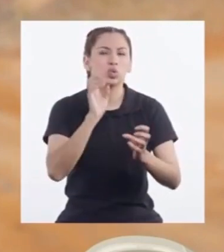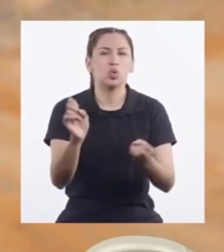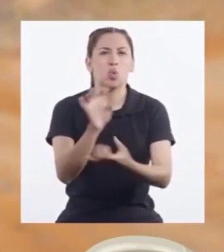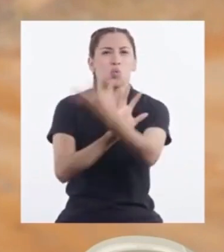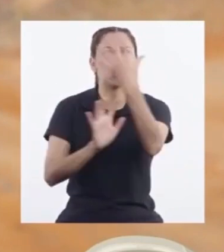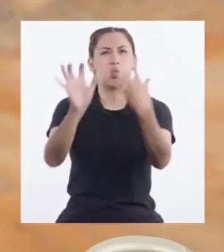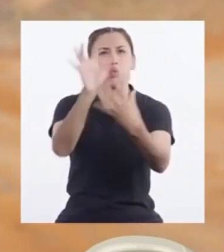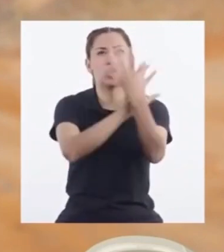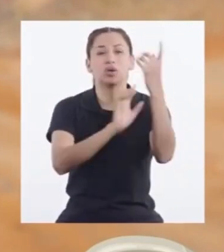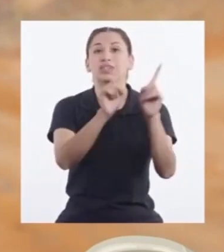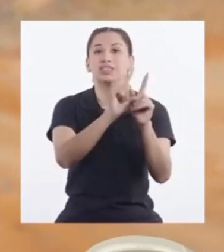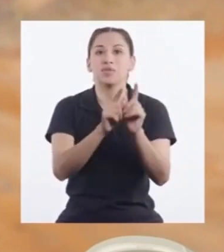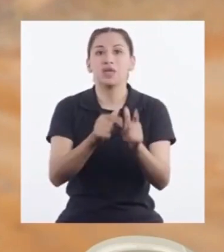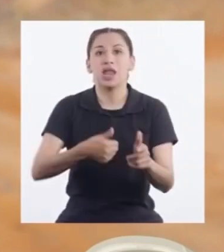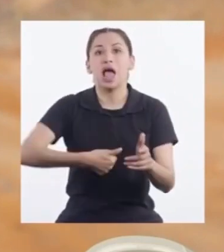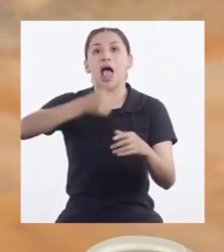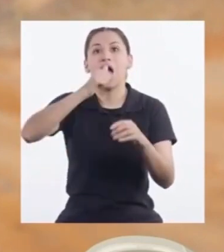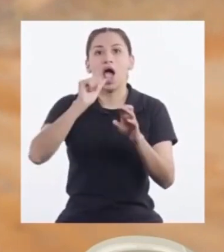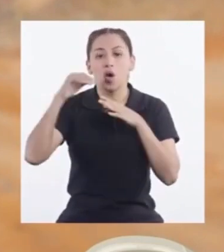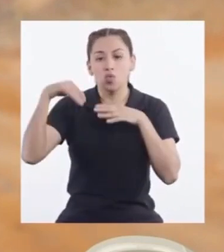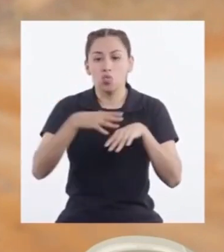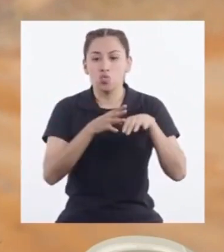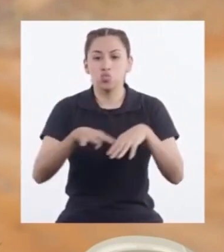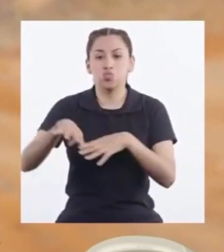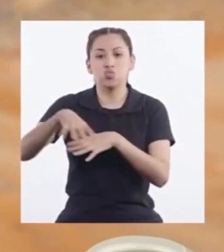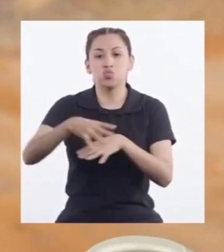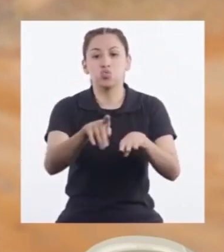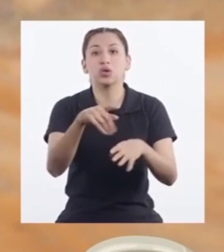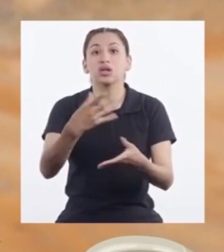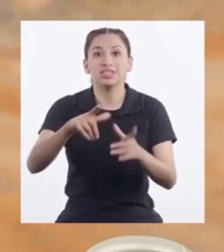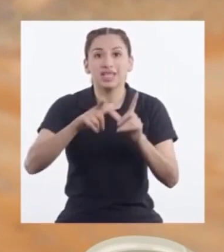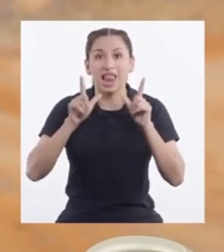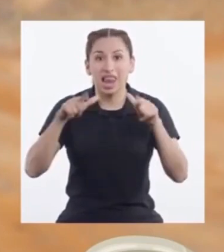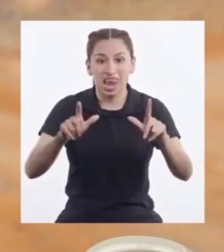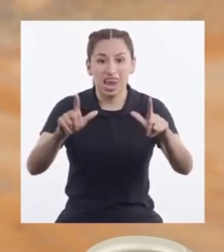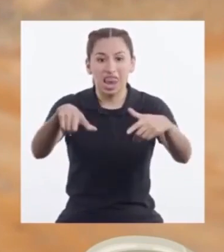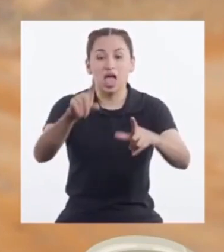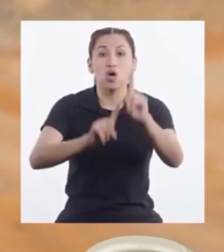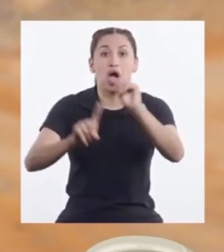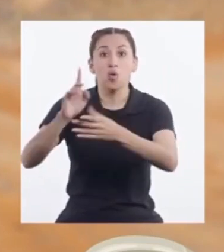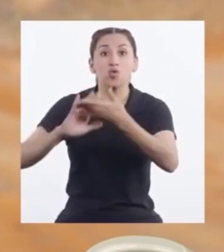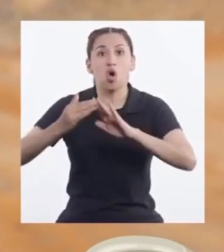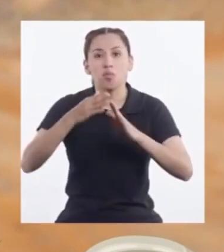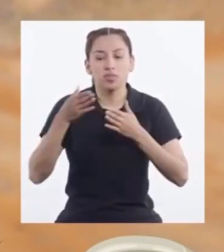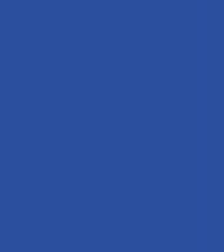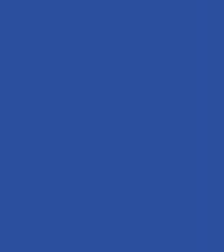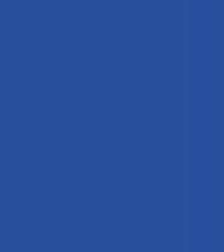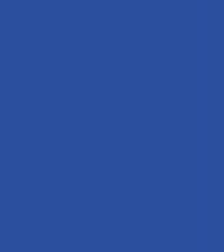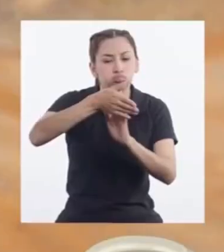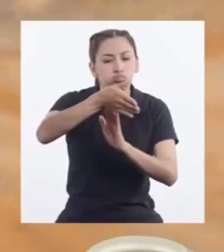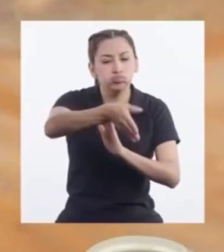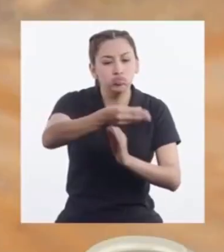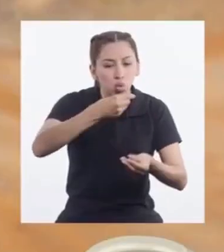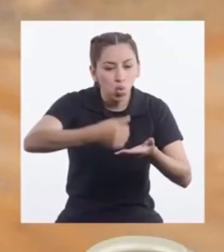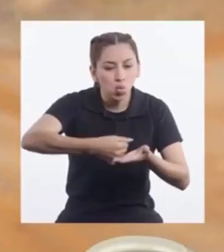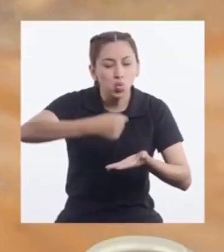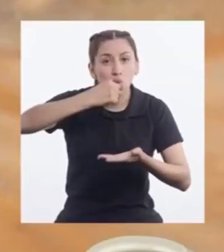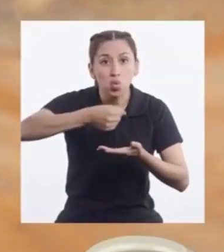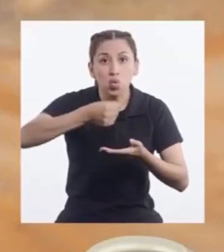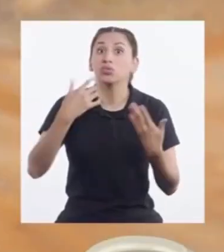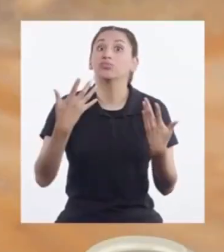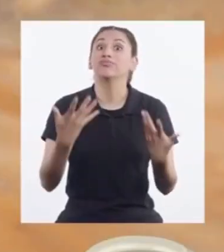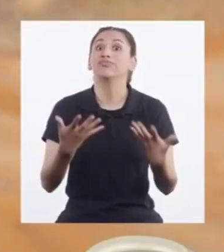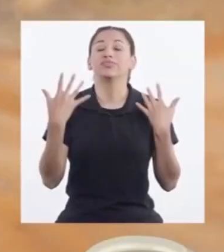respiramos Y el agua De los lagos Que es un fuente De hidratación Para muchas comunidades Entonces